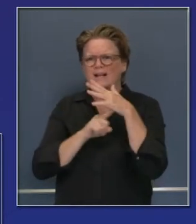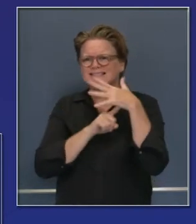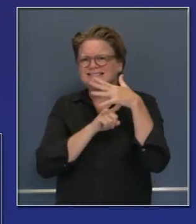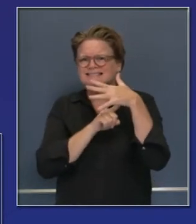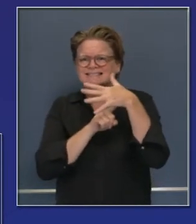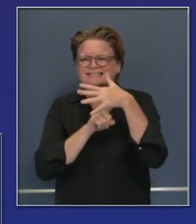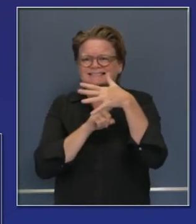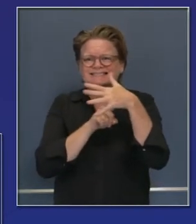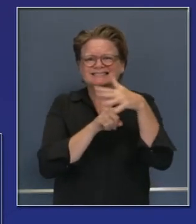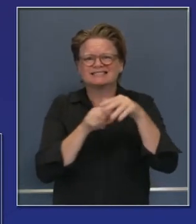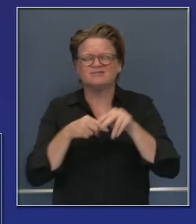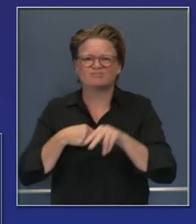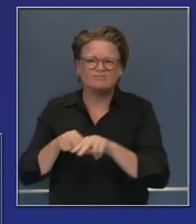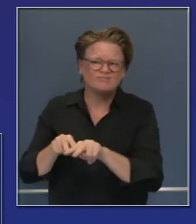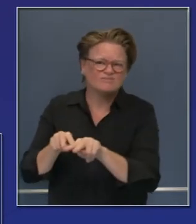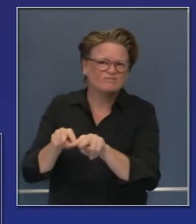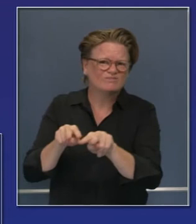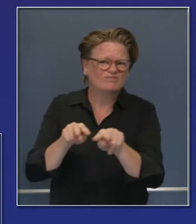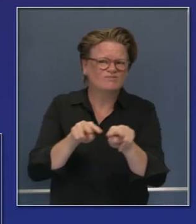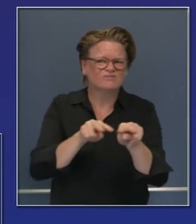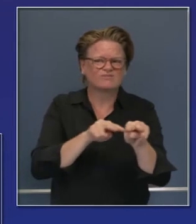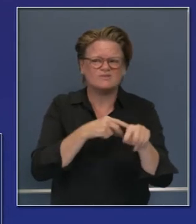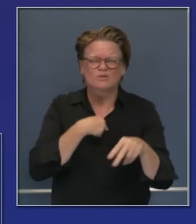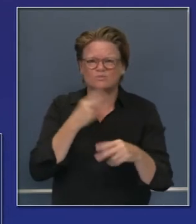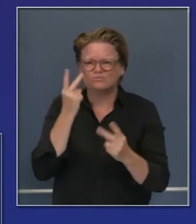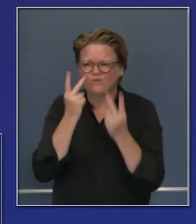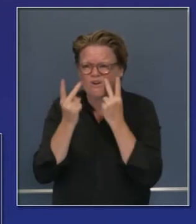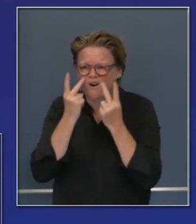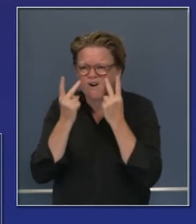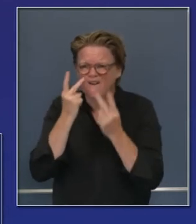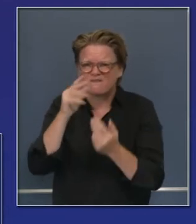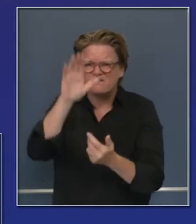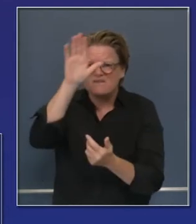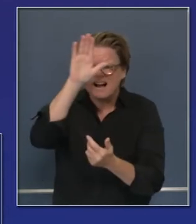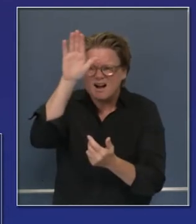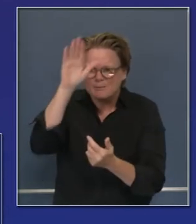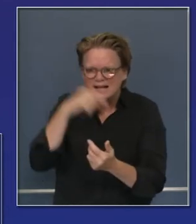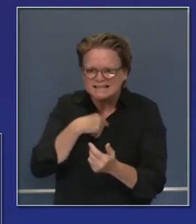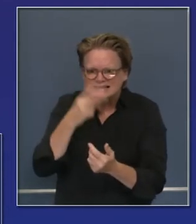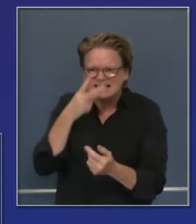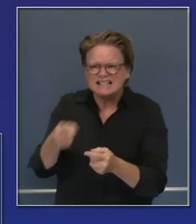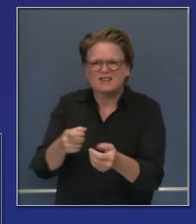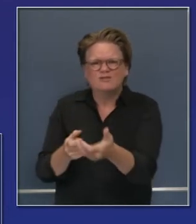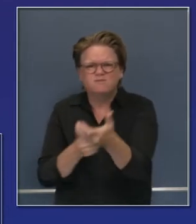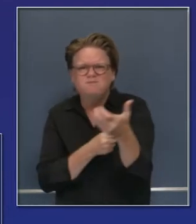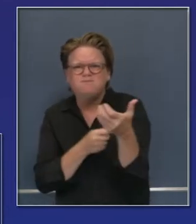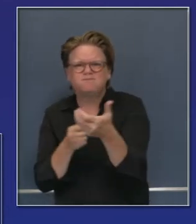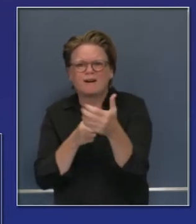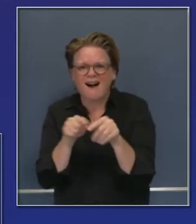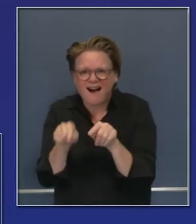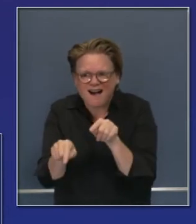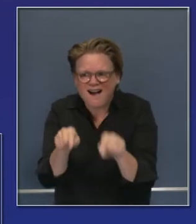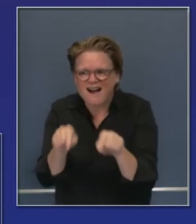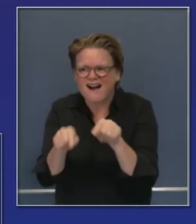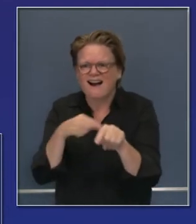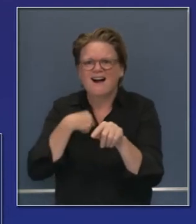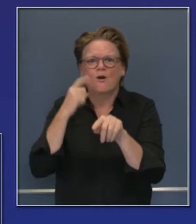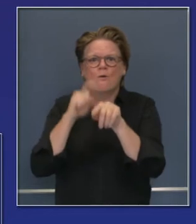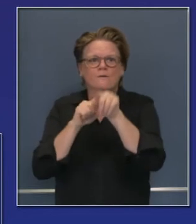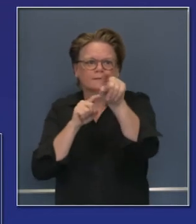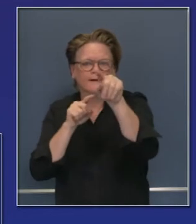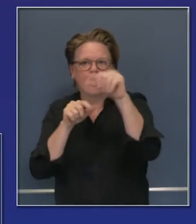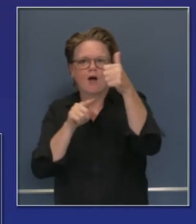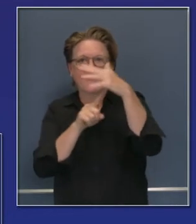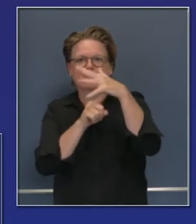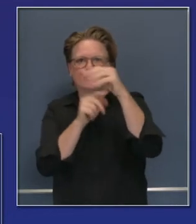incendios, uno ve los equipos de trabajo, la gente que está haciendo de todo para reducirlo.